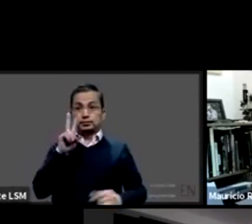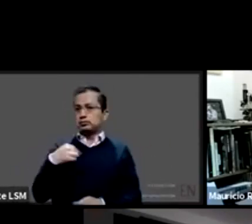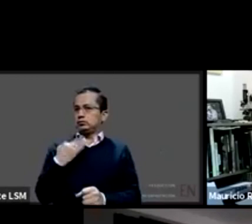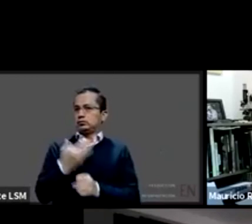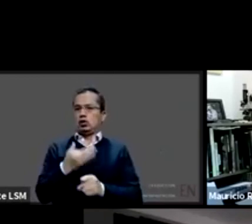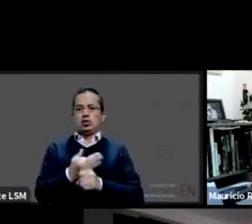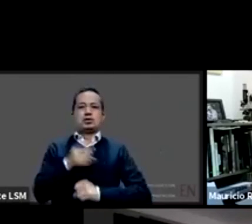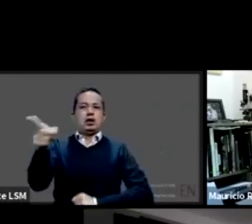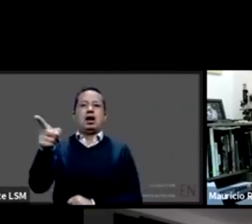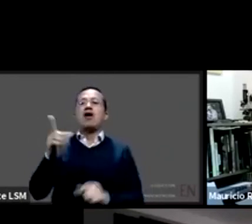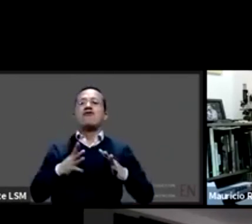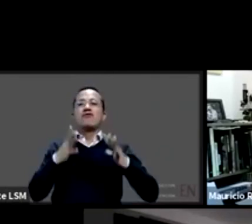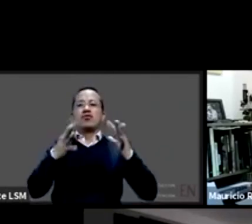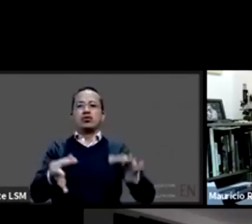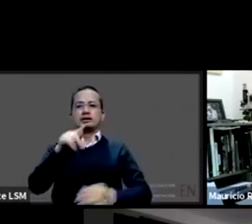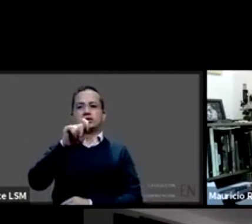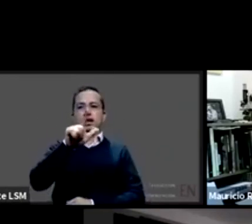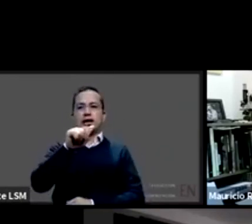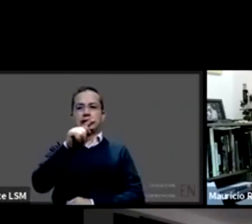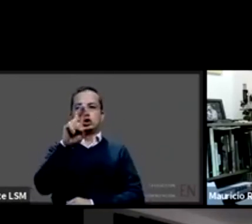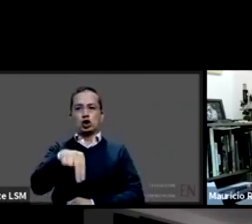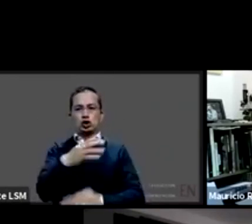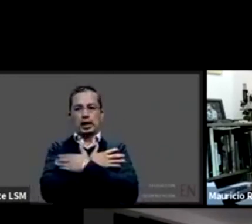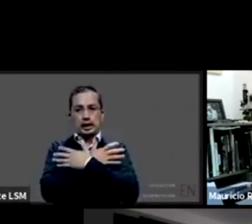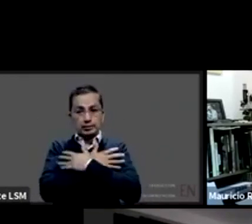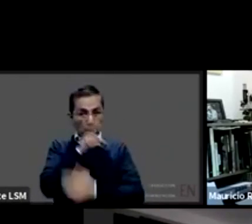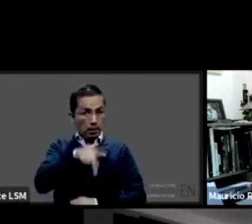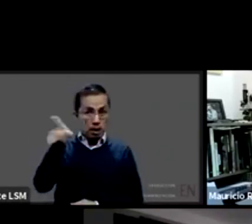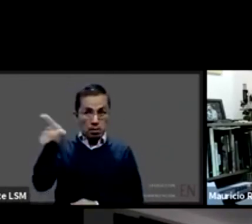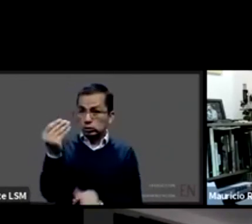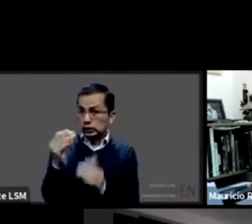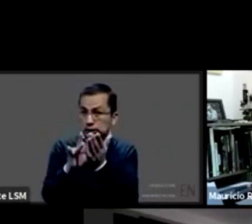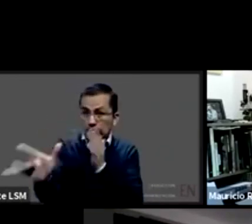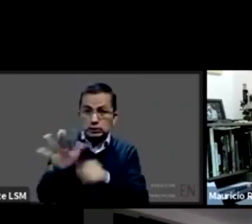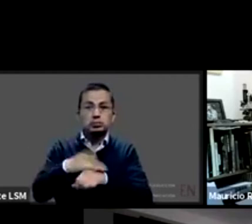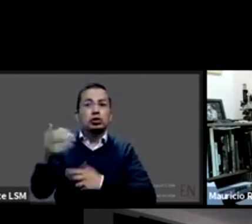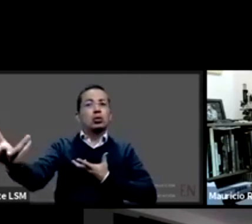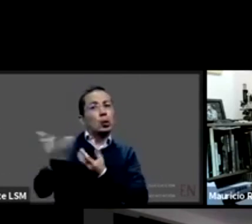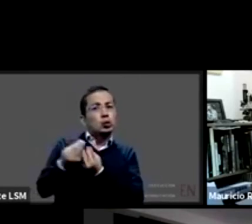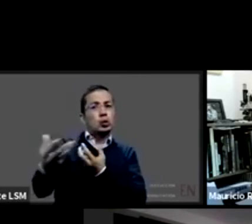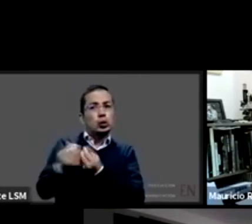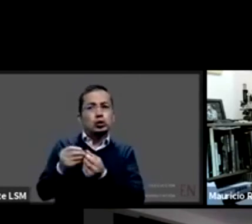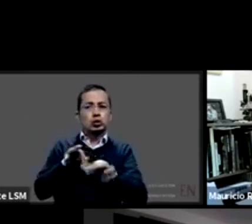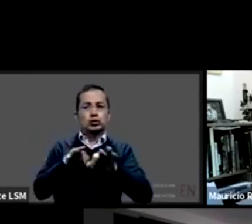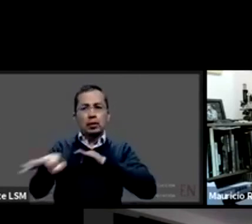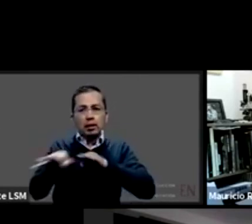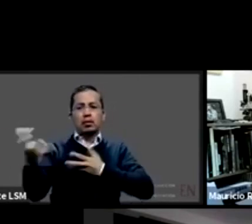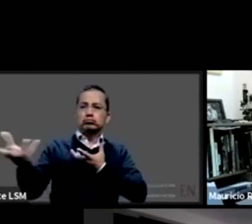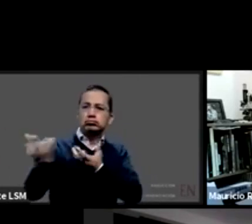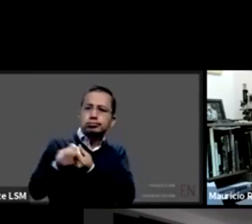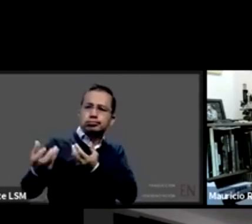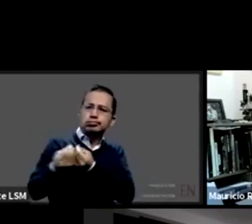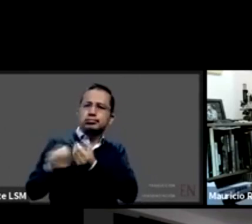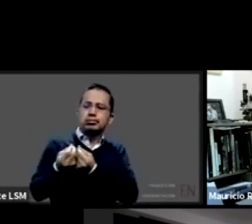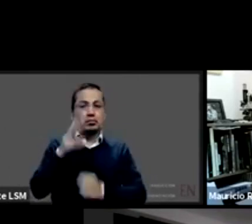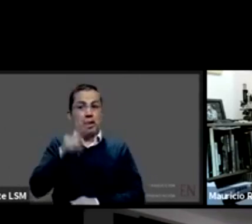Teletón que hemos estado trabajando muy de cerca y probablemente sea